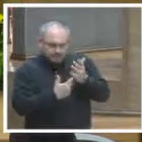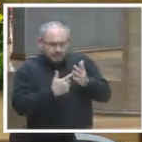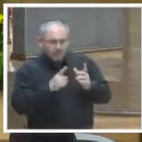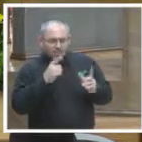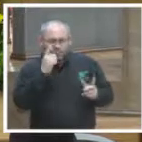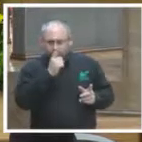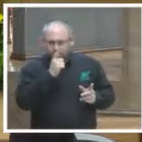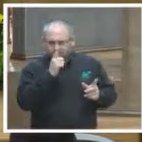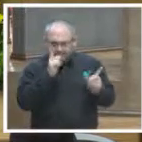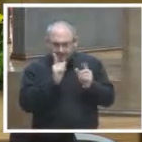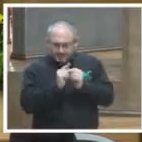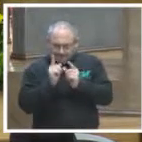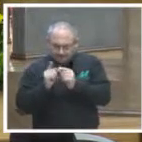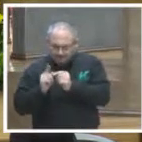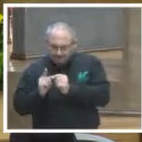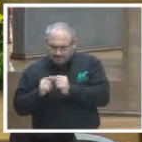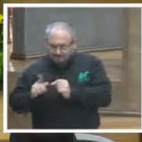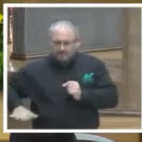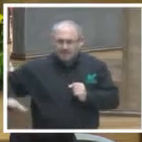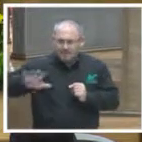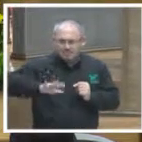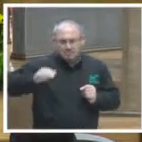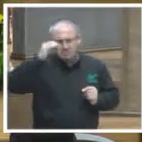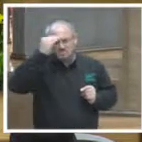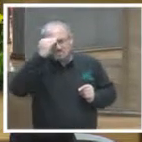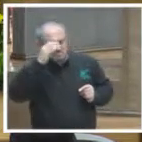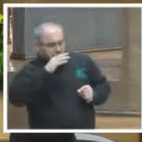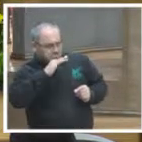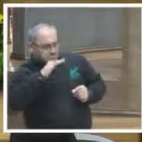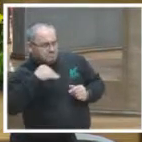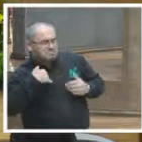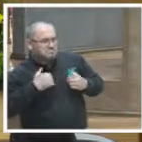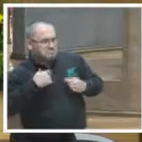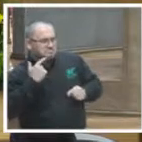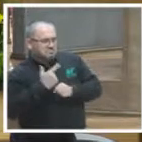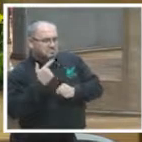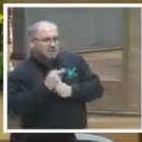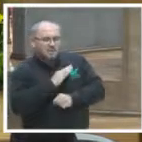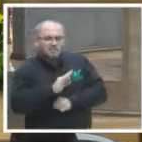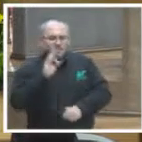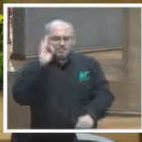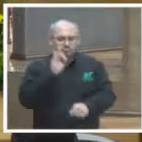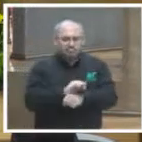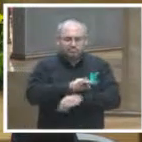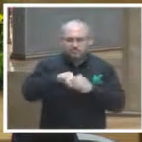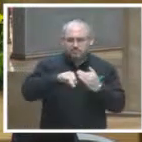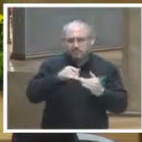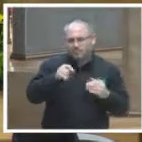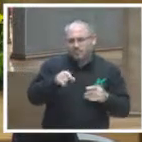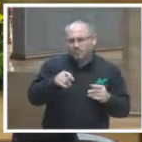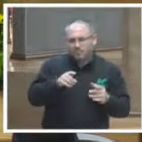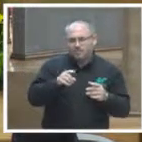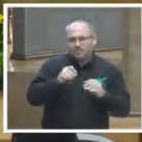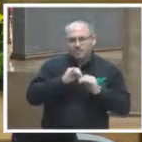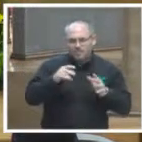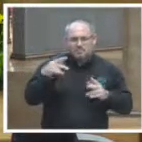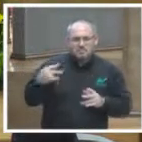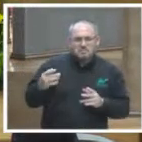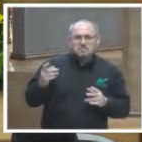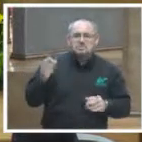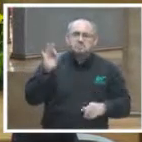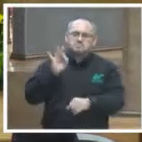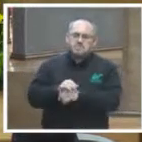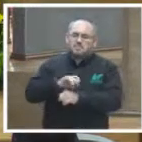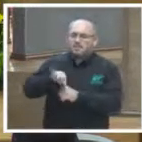sencillo lenguaje ciudadano y que aumenta la protección de los derechos político-electorales además de estar cercano